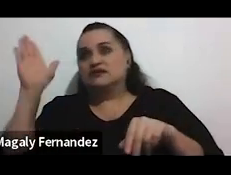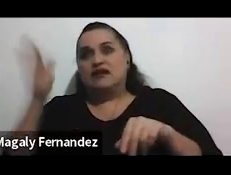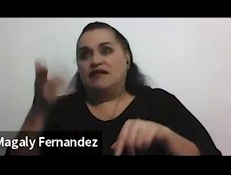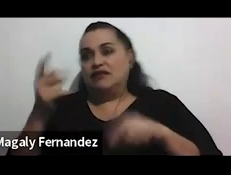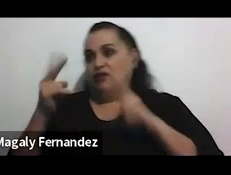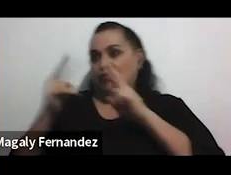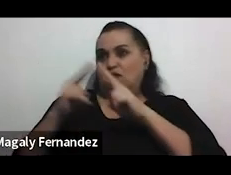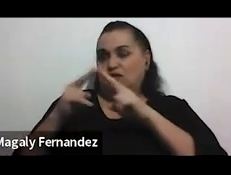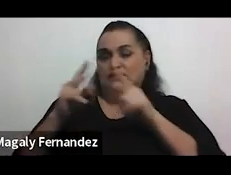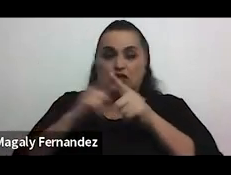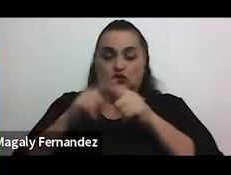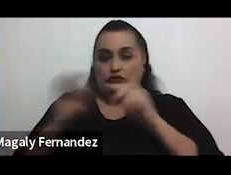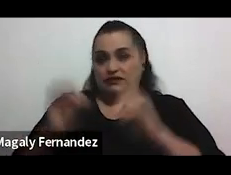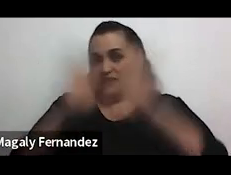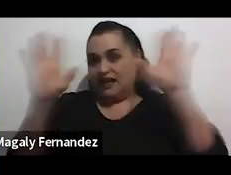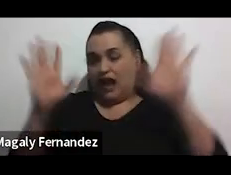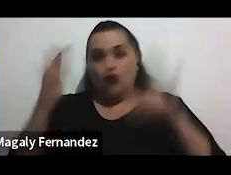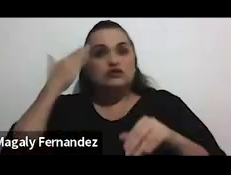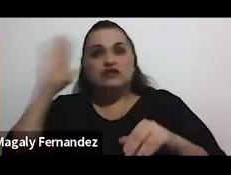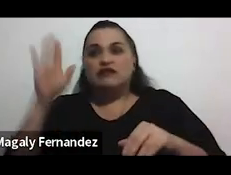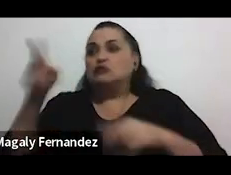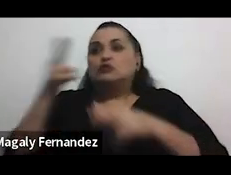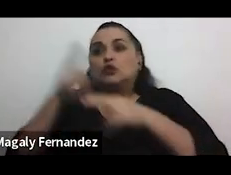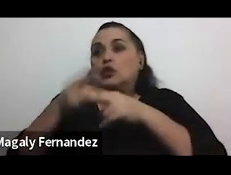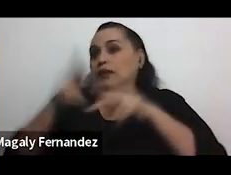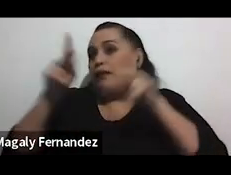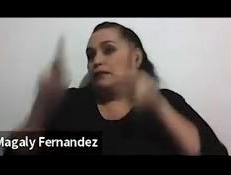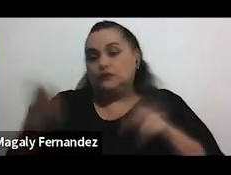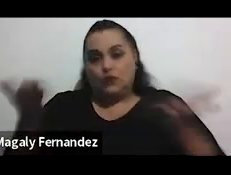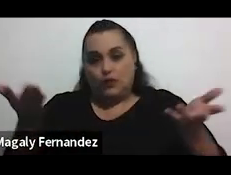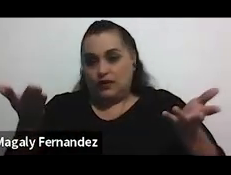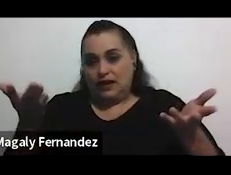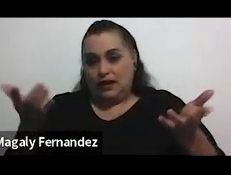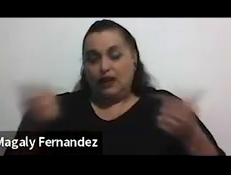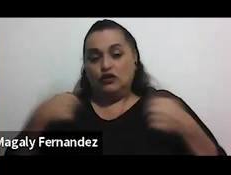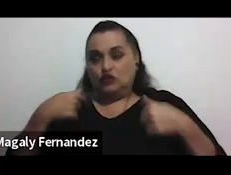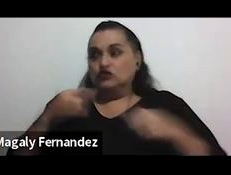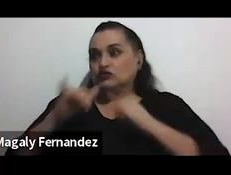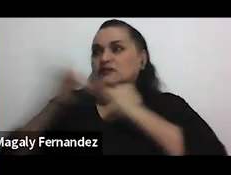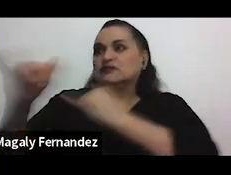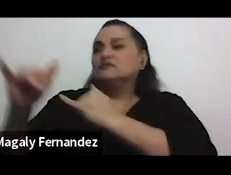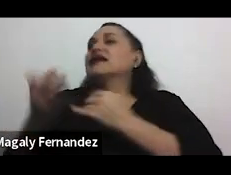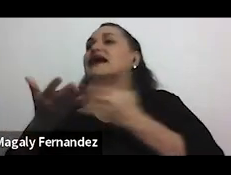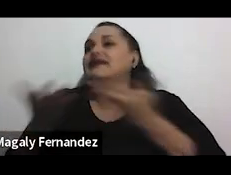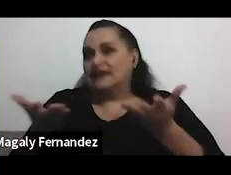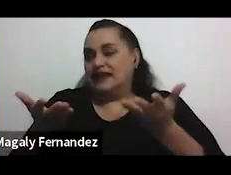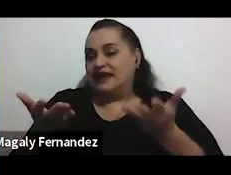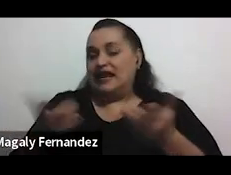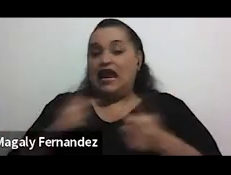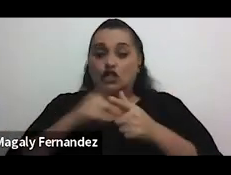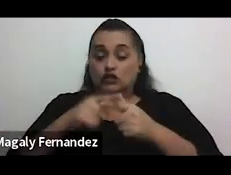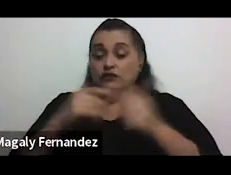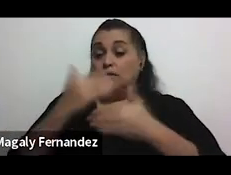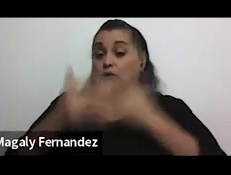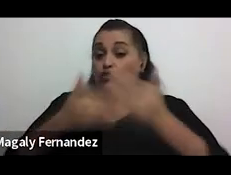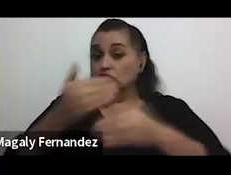Entonces claramente a veces no sabemos ni el nombre de esa persona como para entretener una denuncia. Entonces los procesos al